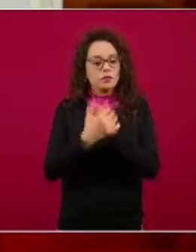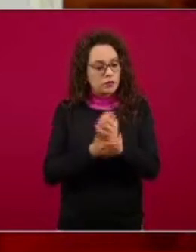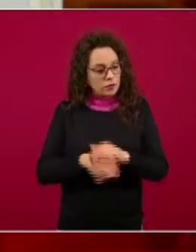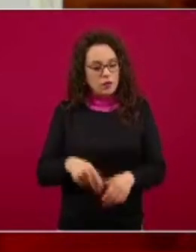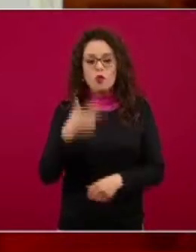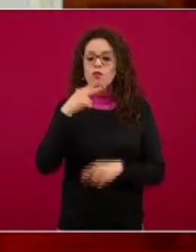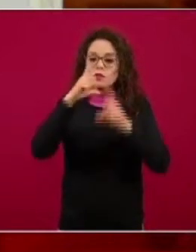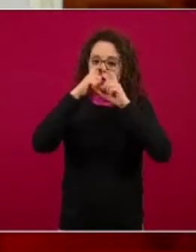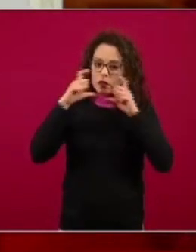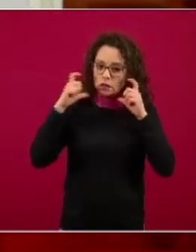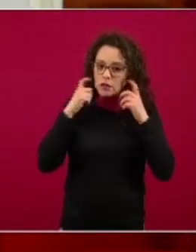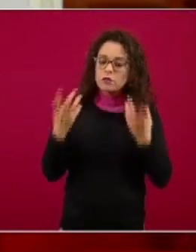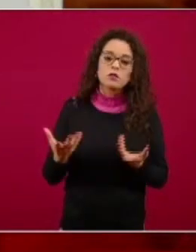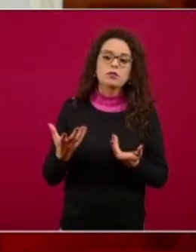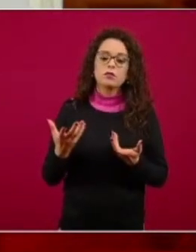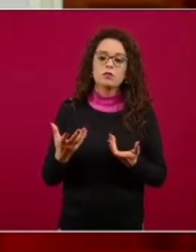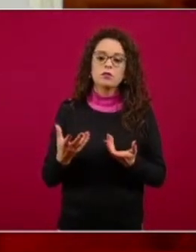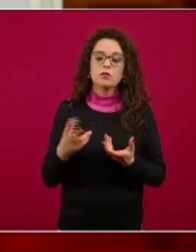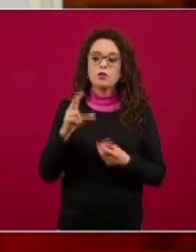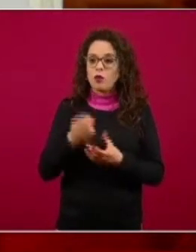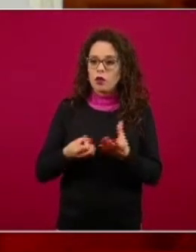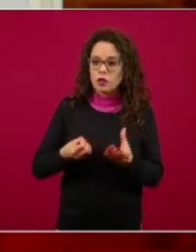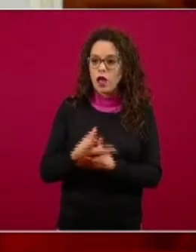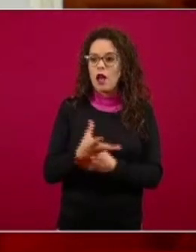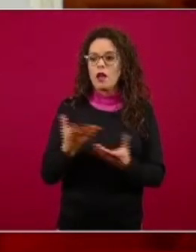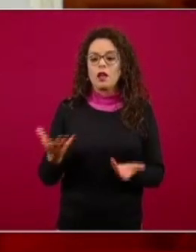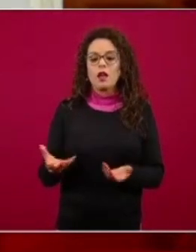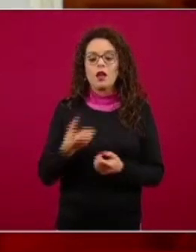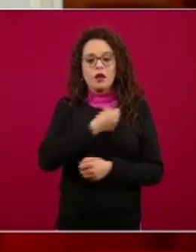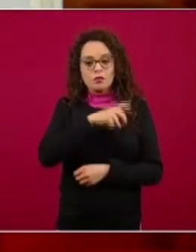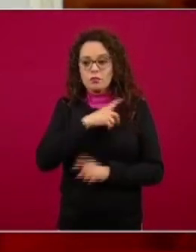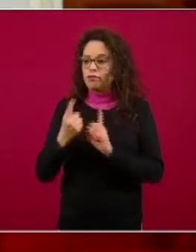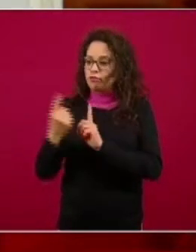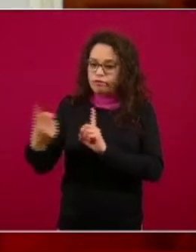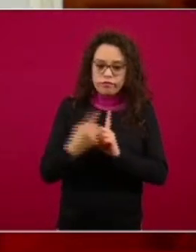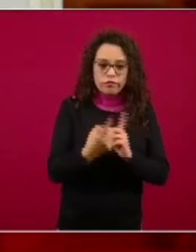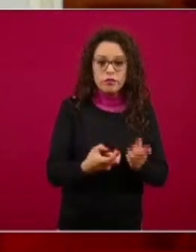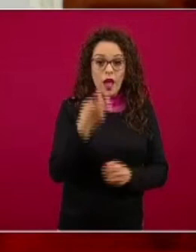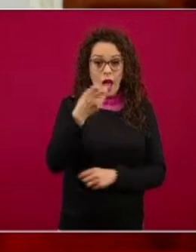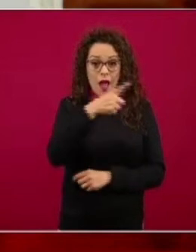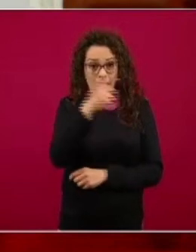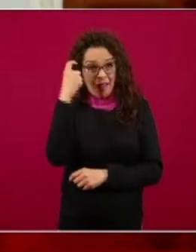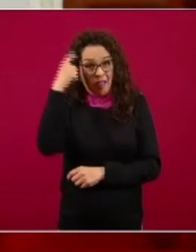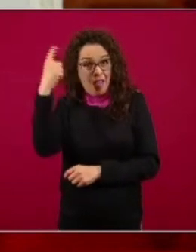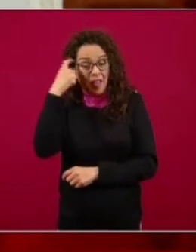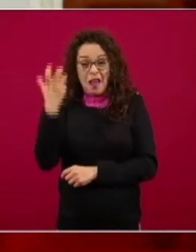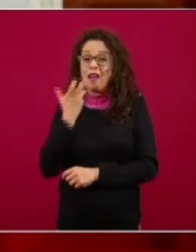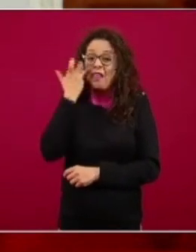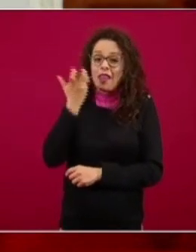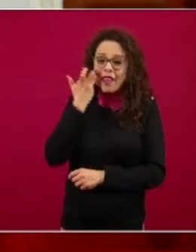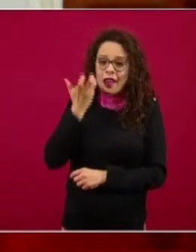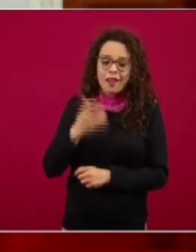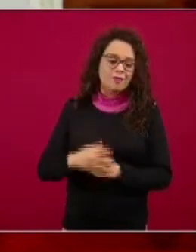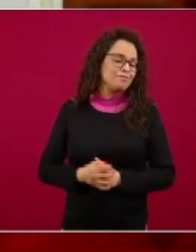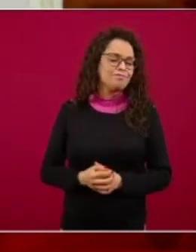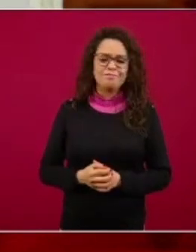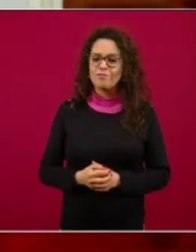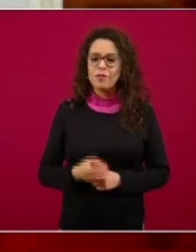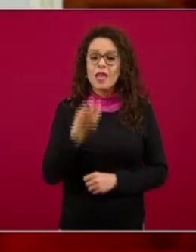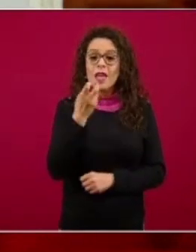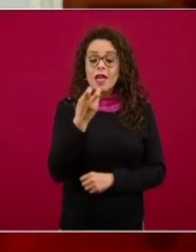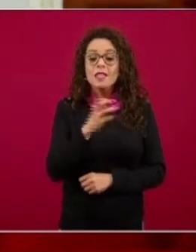Todas esas medidas no son ocurrencias, sino que son medidas que nos pueden ayudar